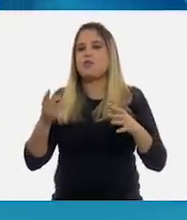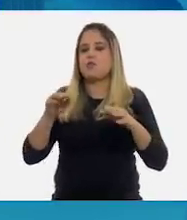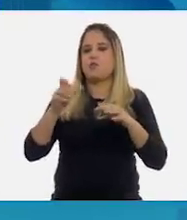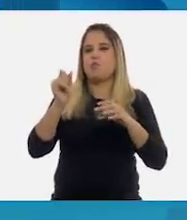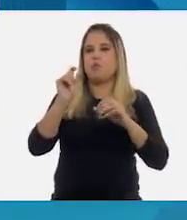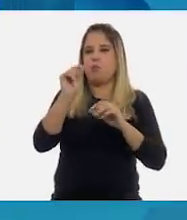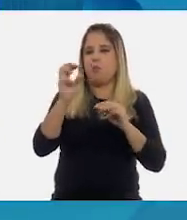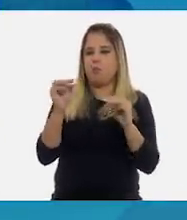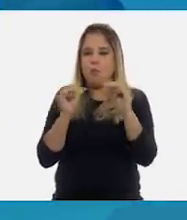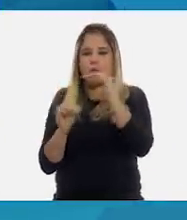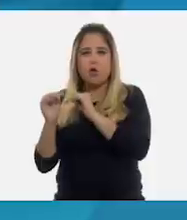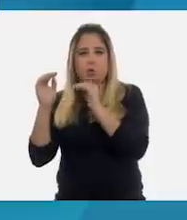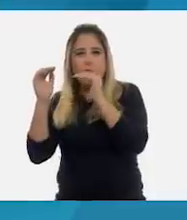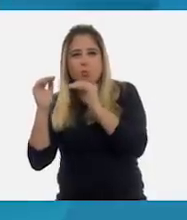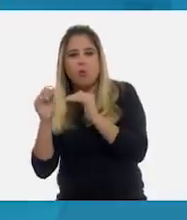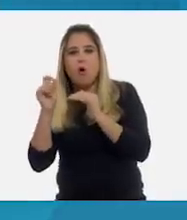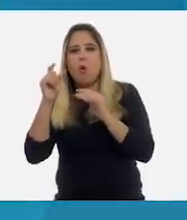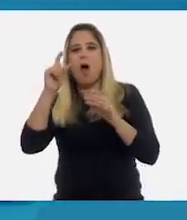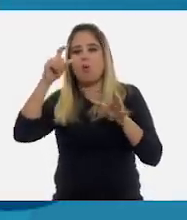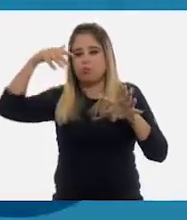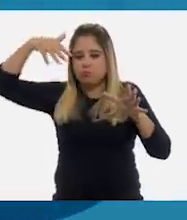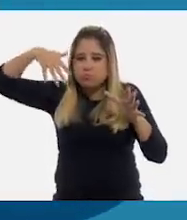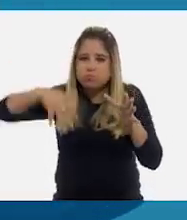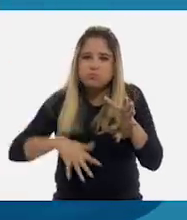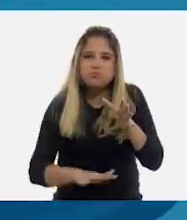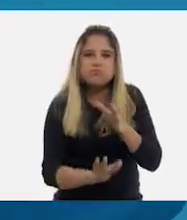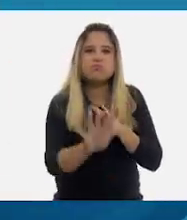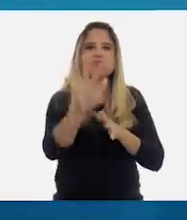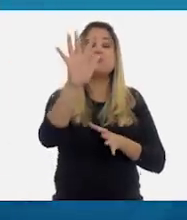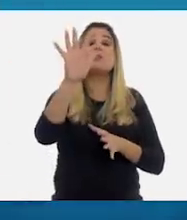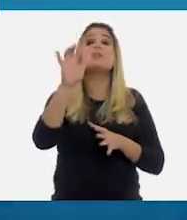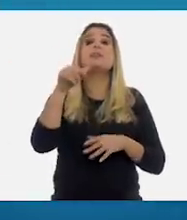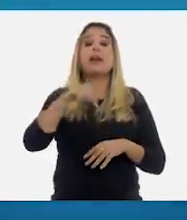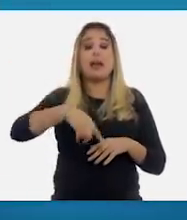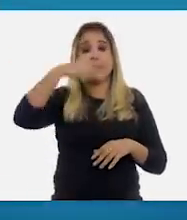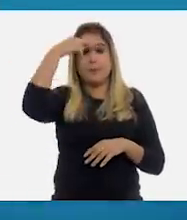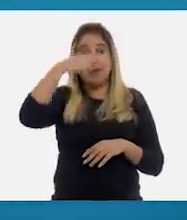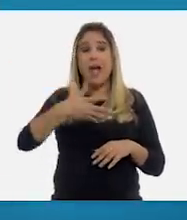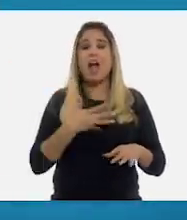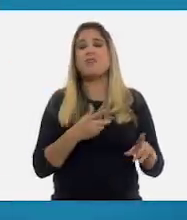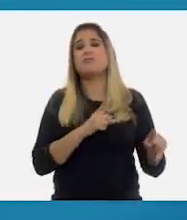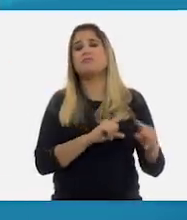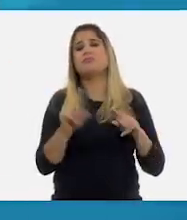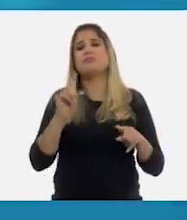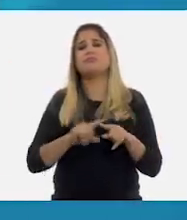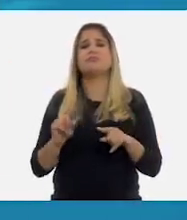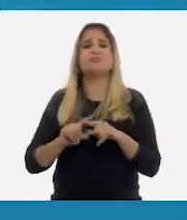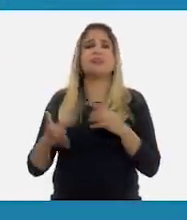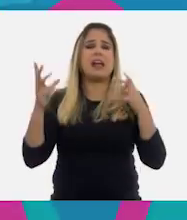depresiones, etc. En México hay una diversidad de formas de relieve.